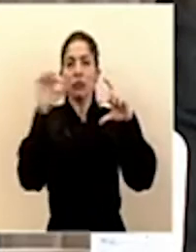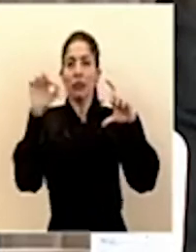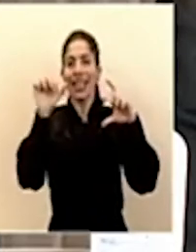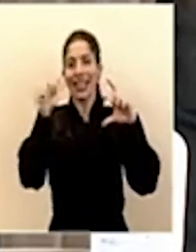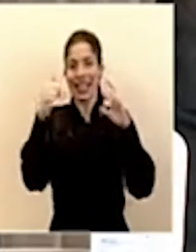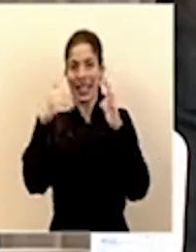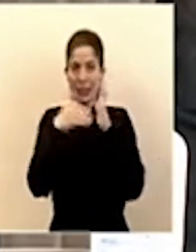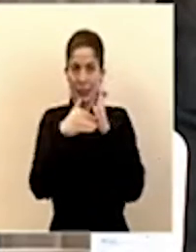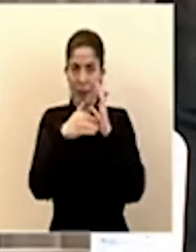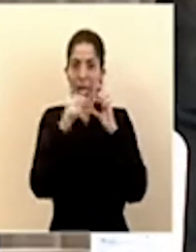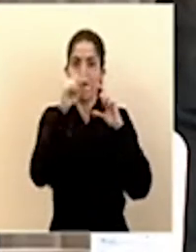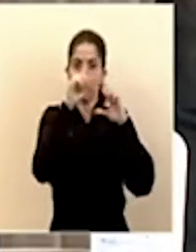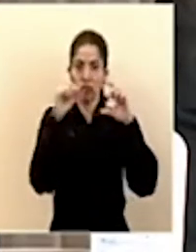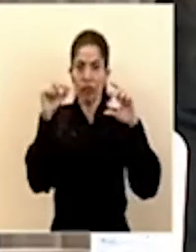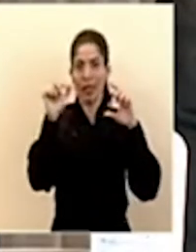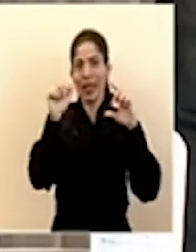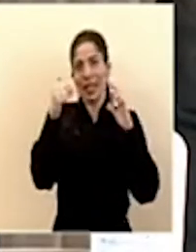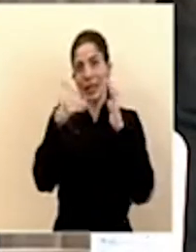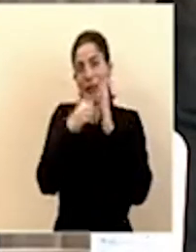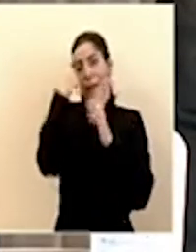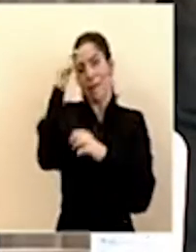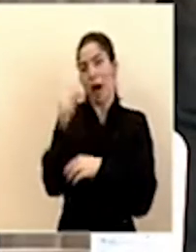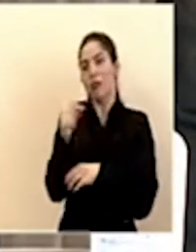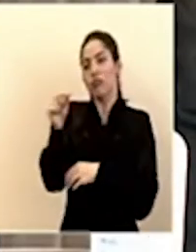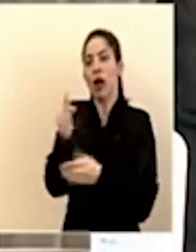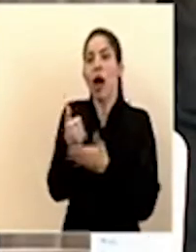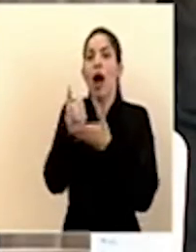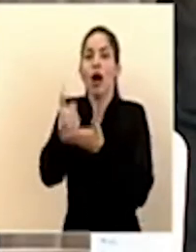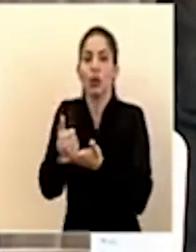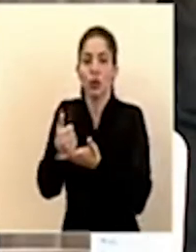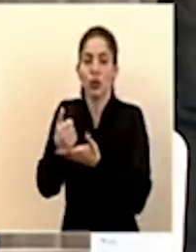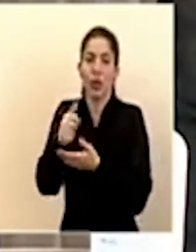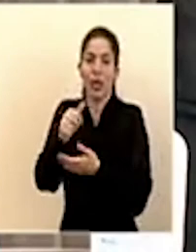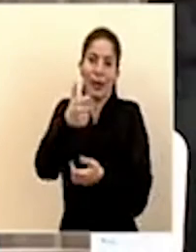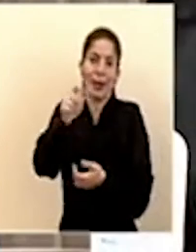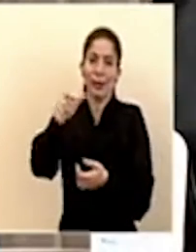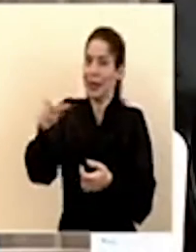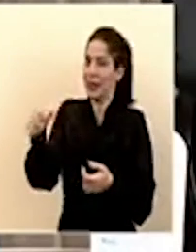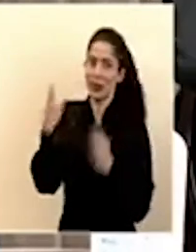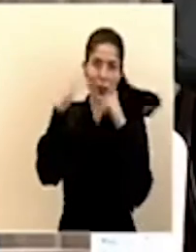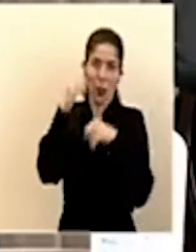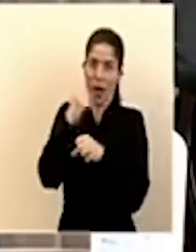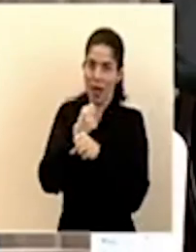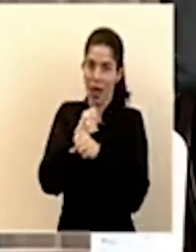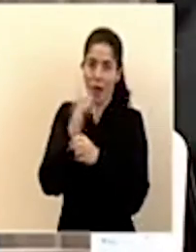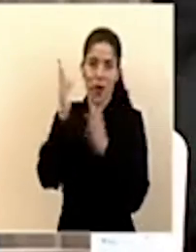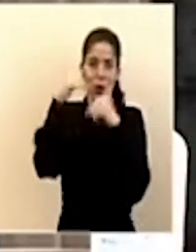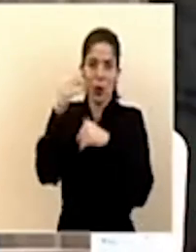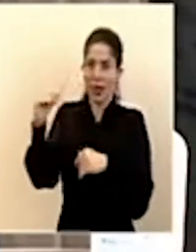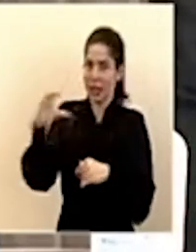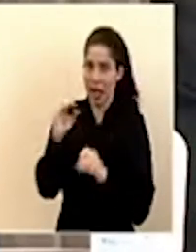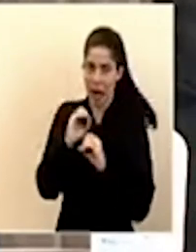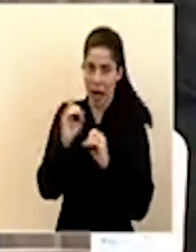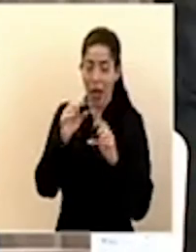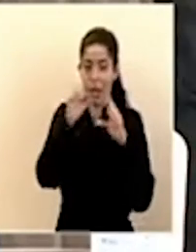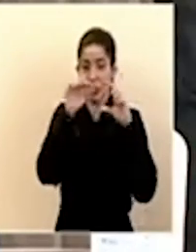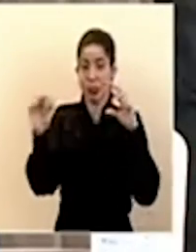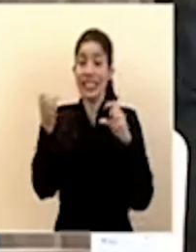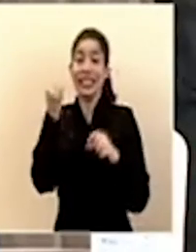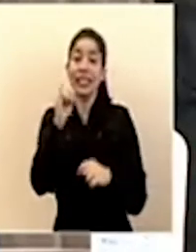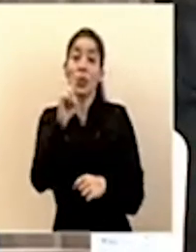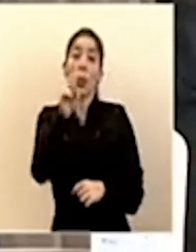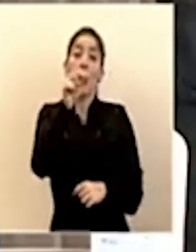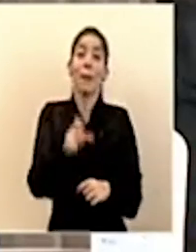aportaría 10 mil colones para aliviar la carga de quienes no tienen trabajo, no tienen ingresos. Una persona que